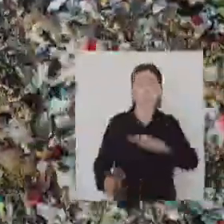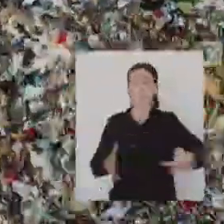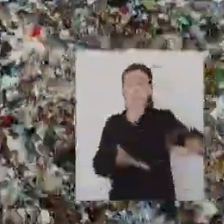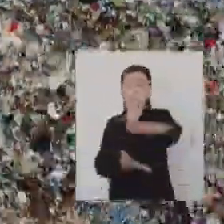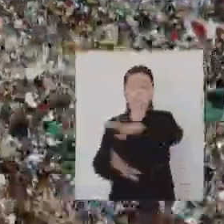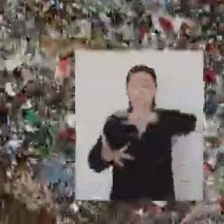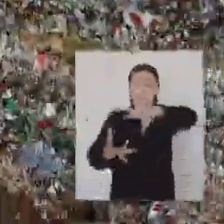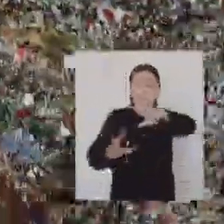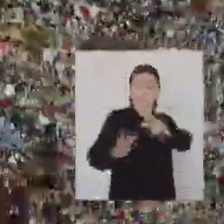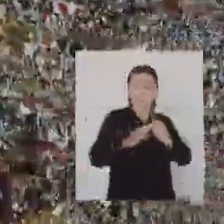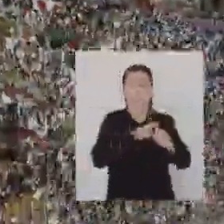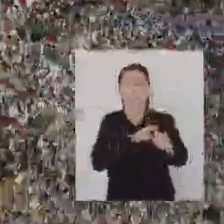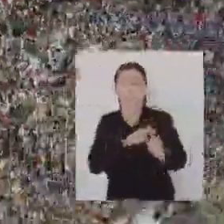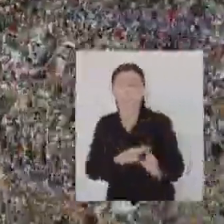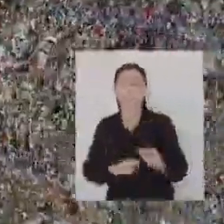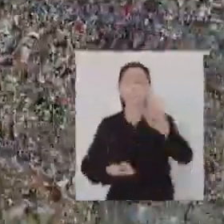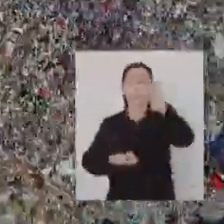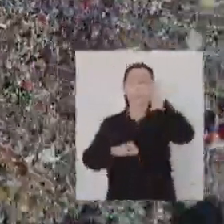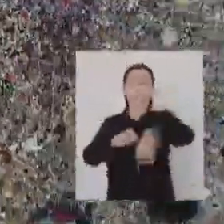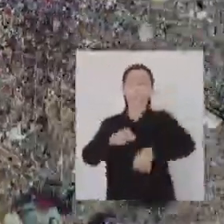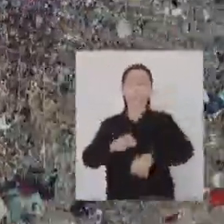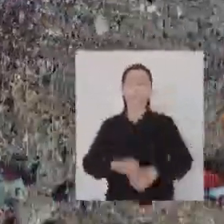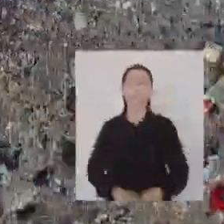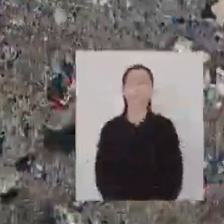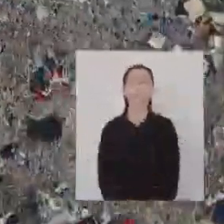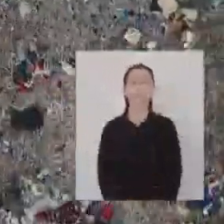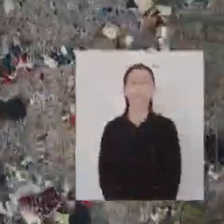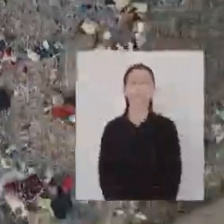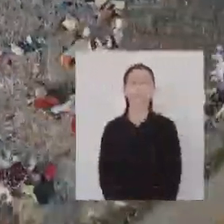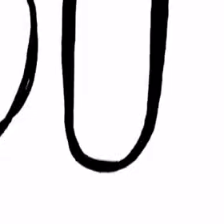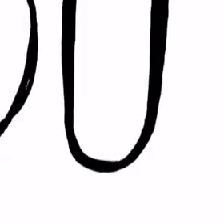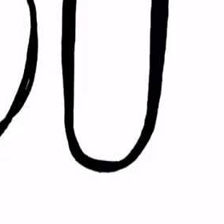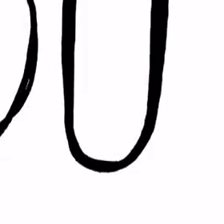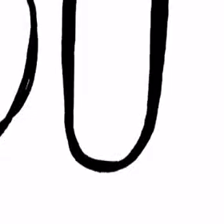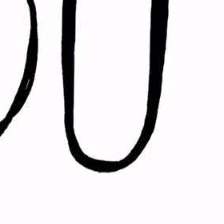Para que no existan más zonas de sacrificio, apruebo.